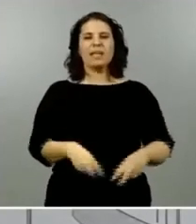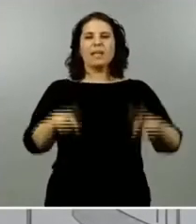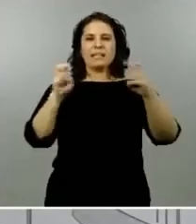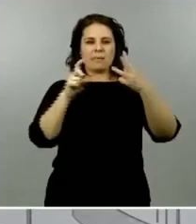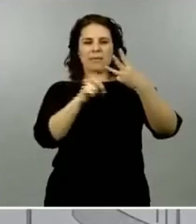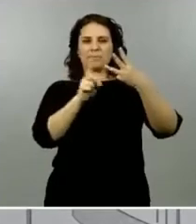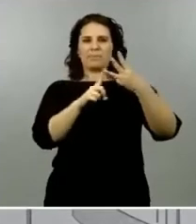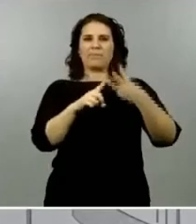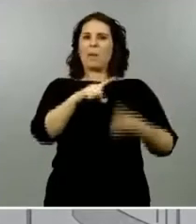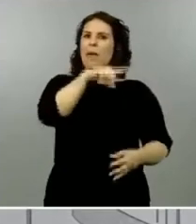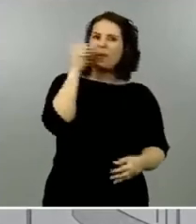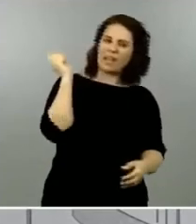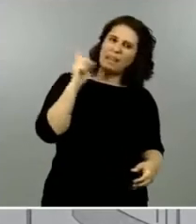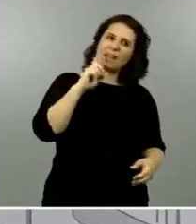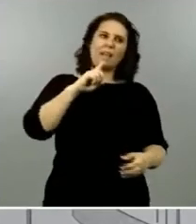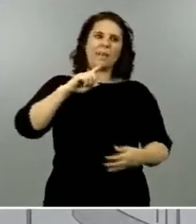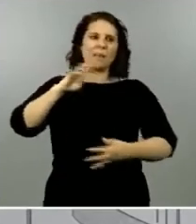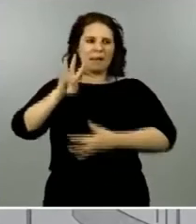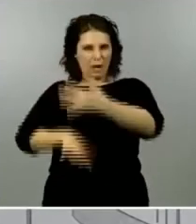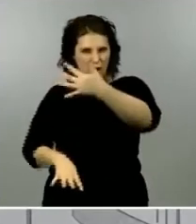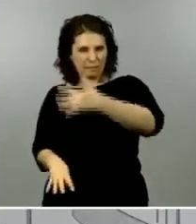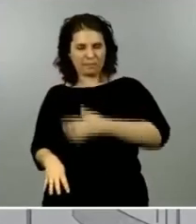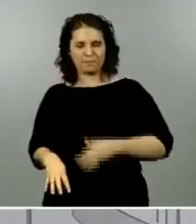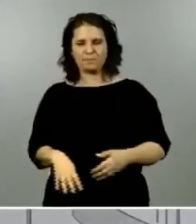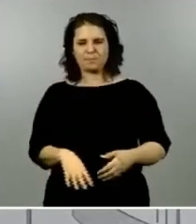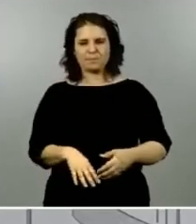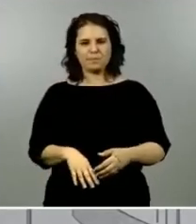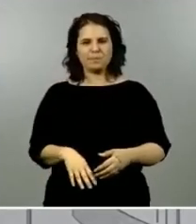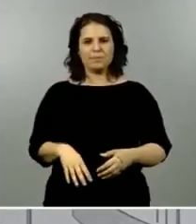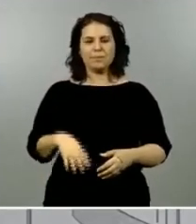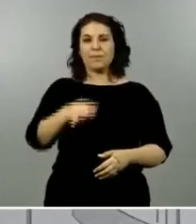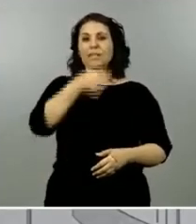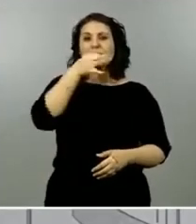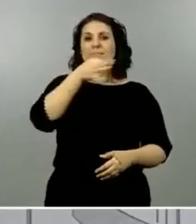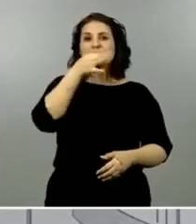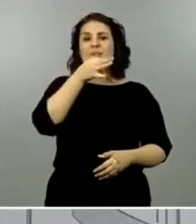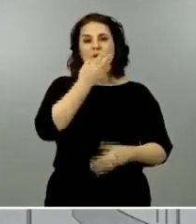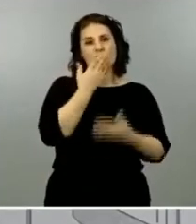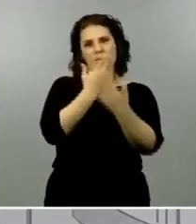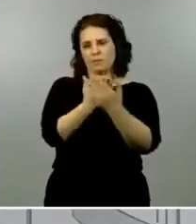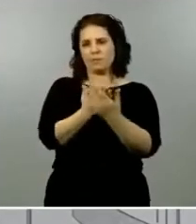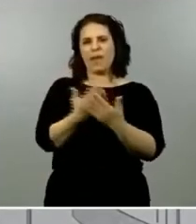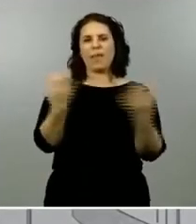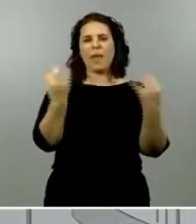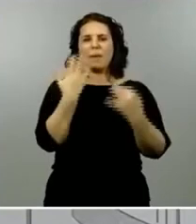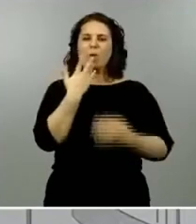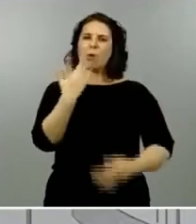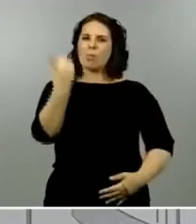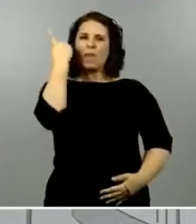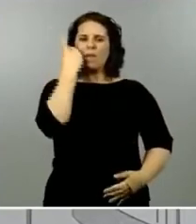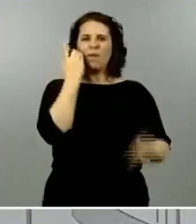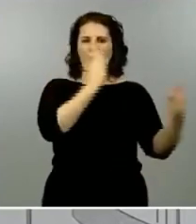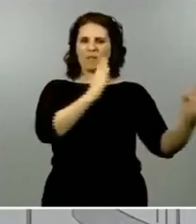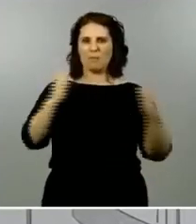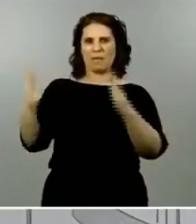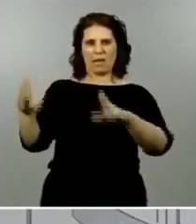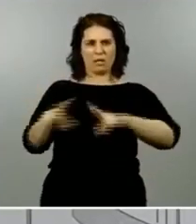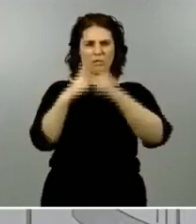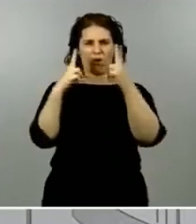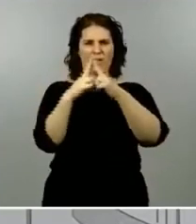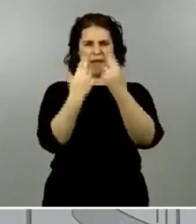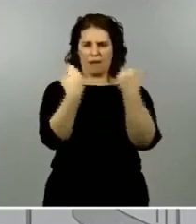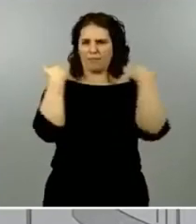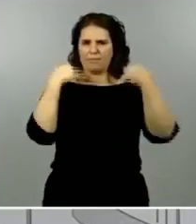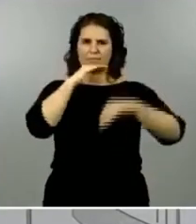decirles que en fin creo que he apelado en mi intervención a la disciplina social creo que España durante estos últimos estas últimas semanas ha dado un ejemplo